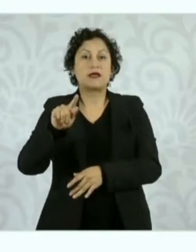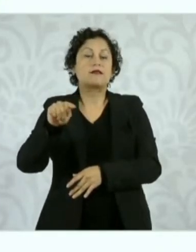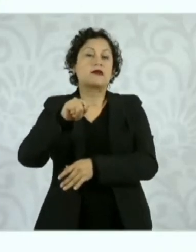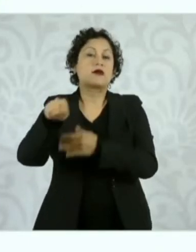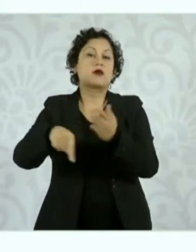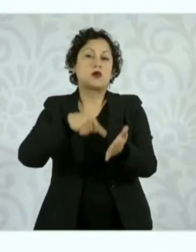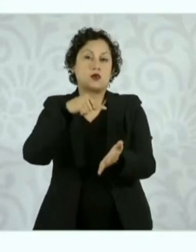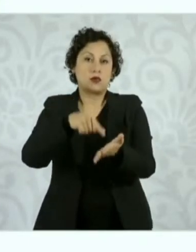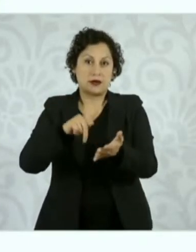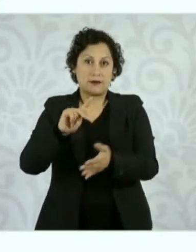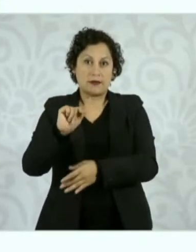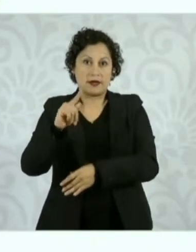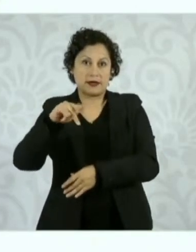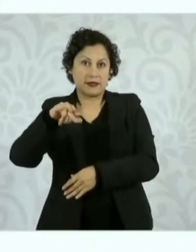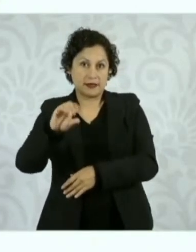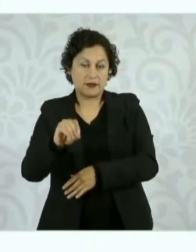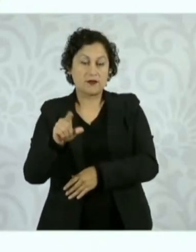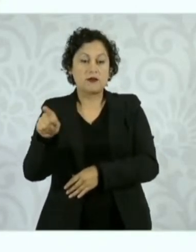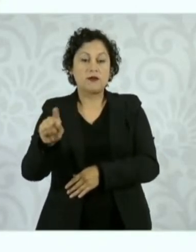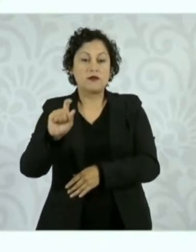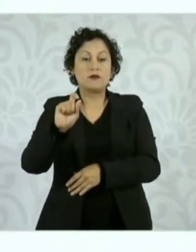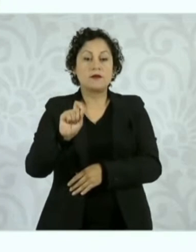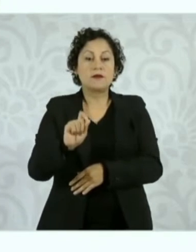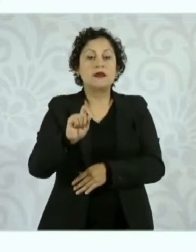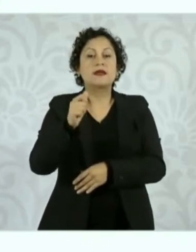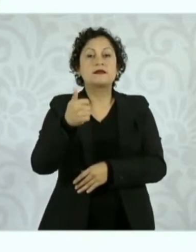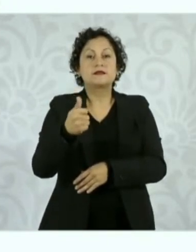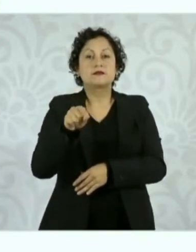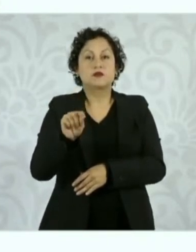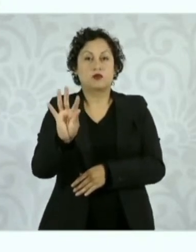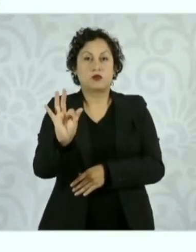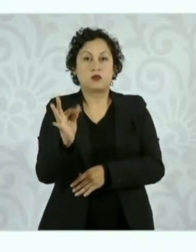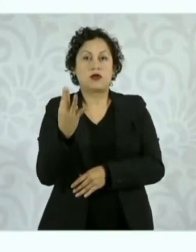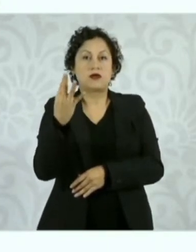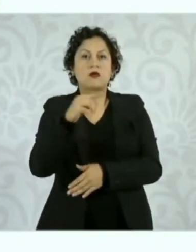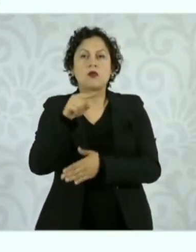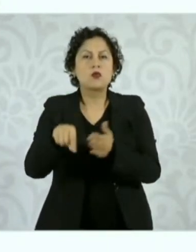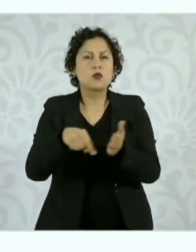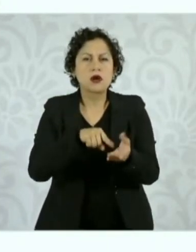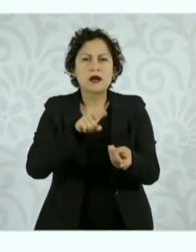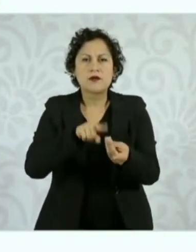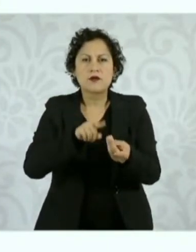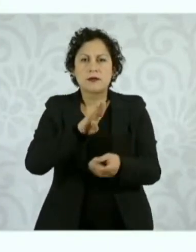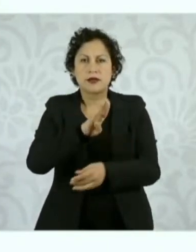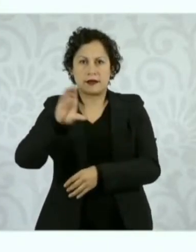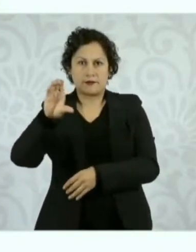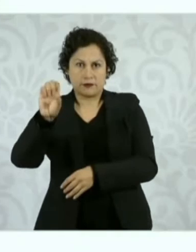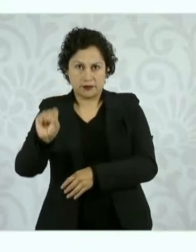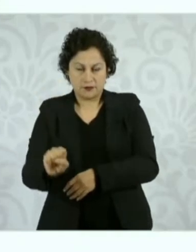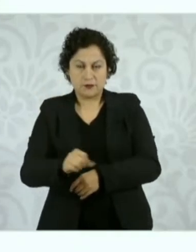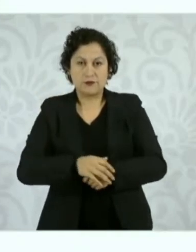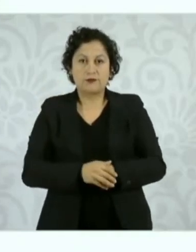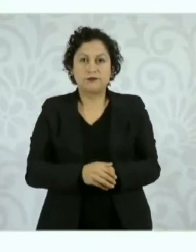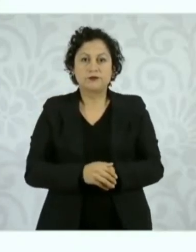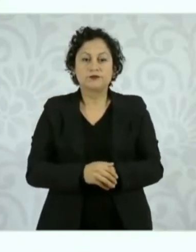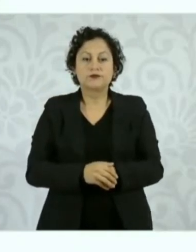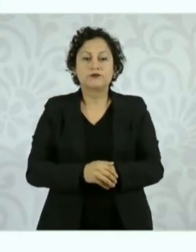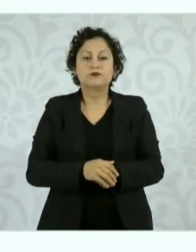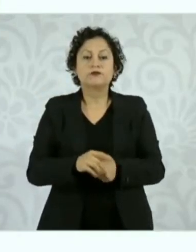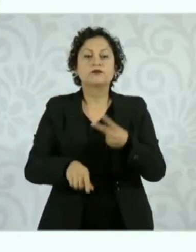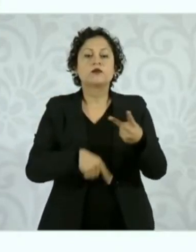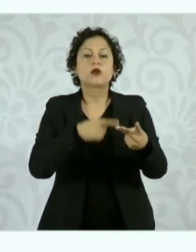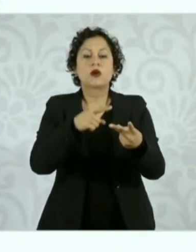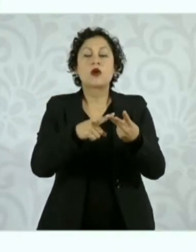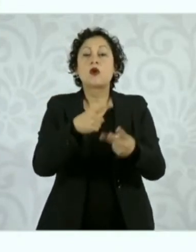Gas, veintiséis pesos cuarenta y cuatro centavos, esto está ubicado en La Paz, Baja California Sur, de gasolina